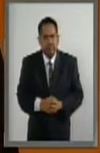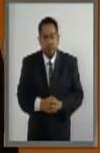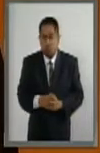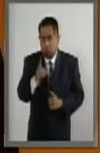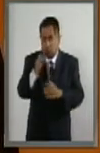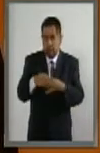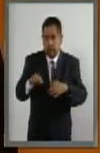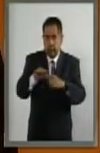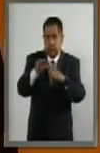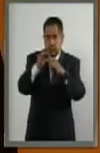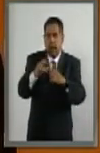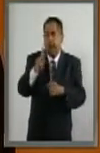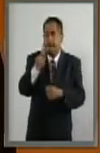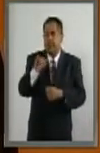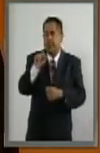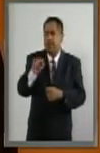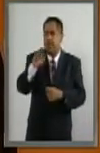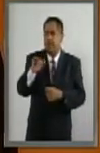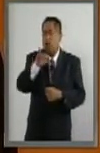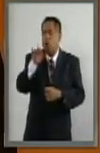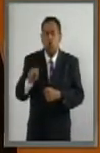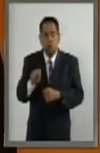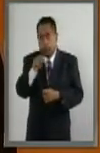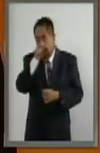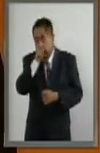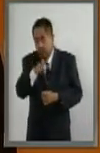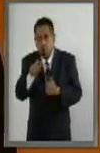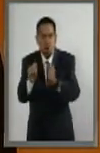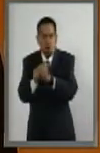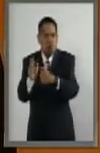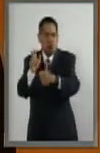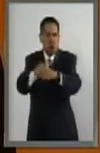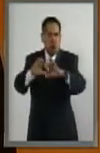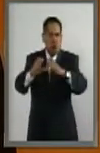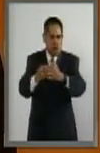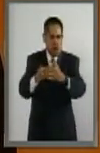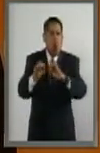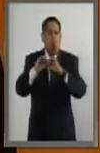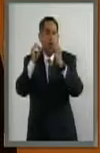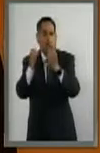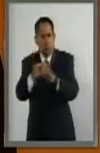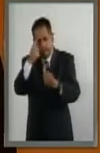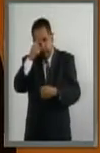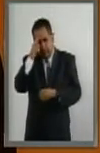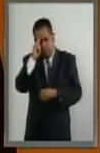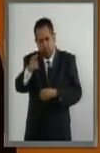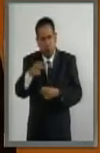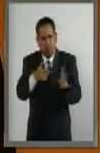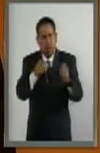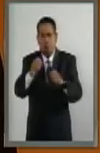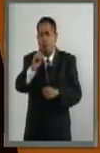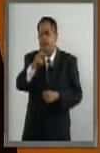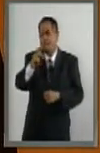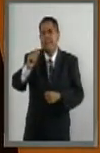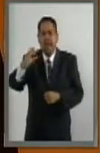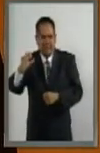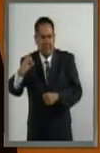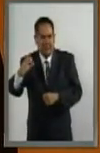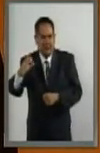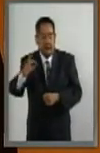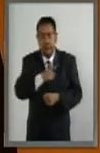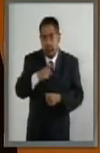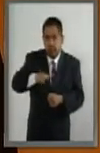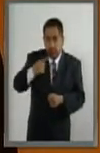especial se encuentra Países Bajos, concurrente también ante la Organización para la Prohibición de las Armas Químicas, la OPAC. Debemos